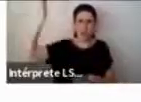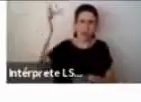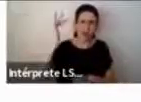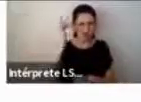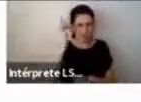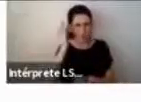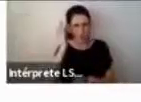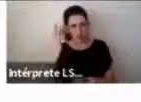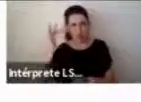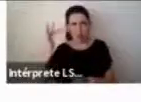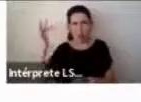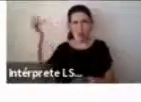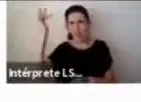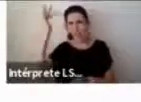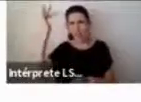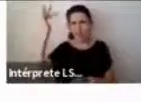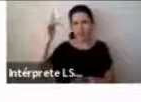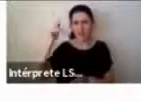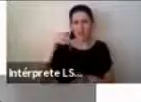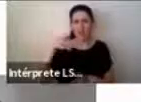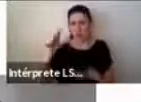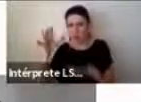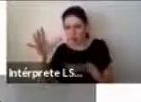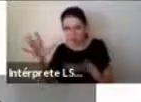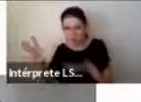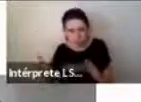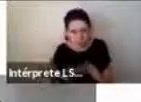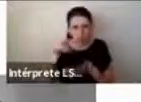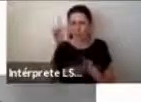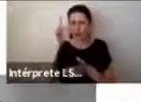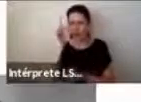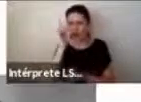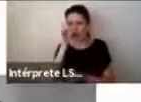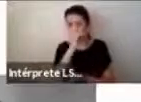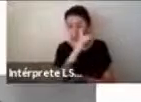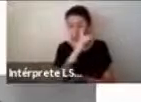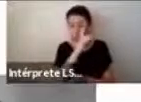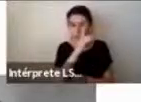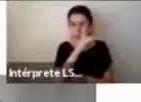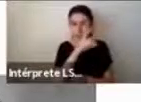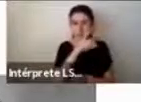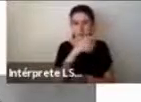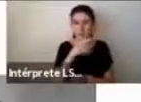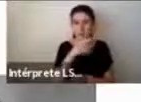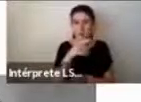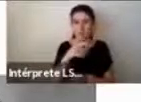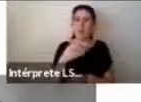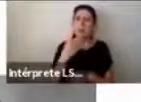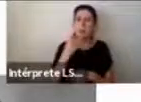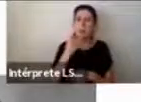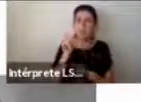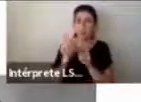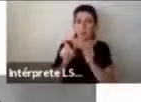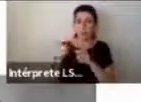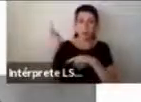cosas mucho más complejas. De eso también hay muchos personajes históricos famosos en los cuales se cree que